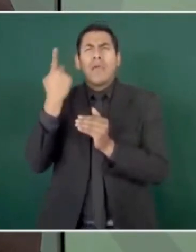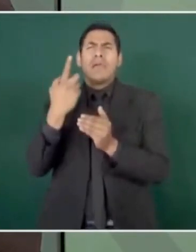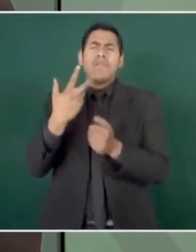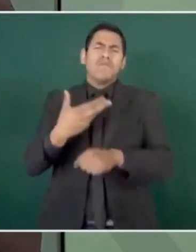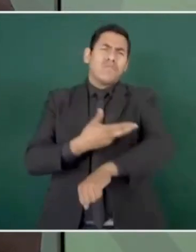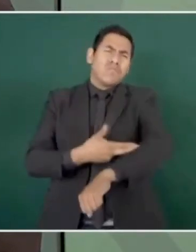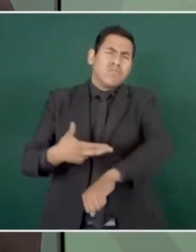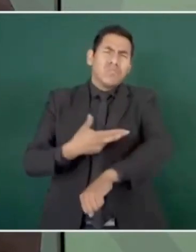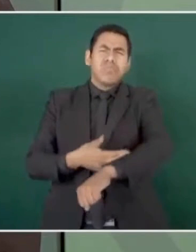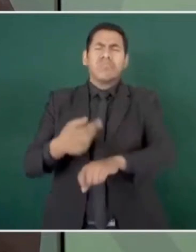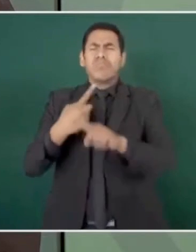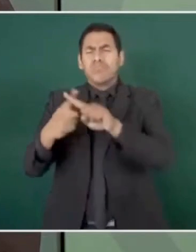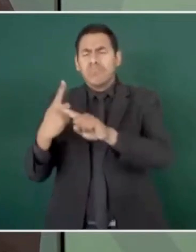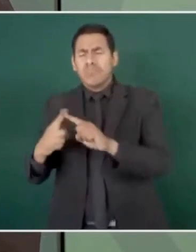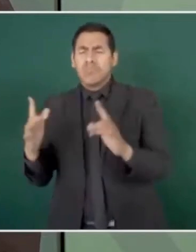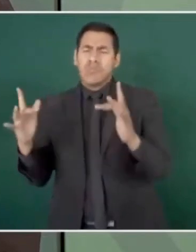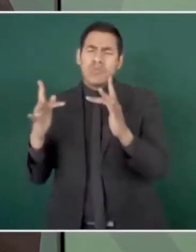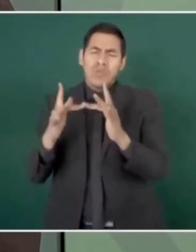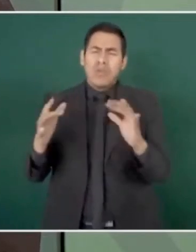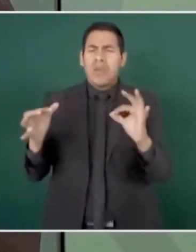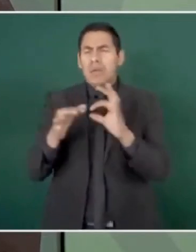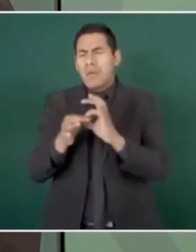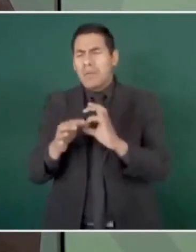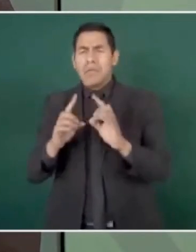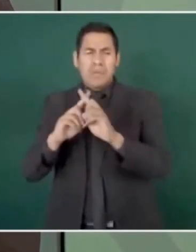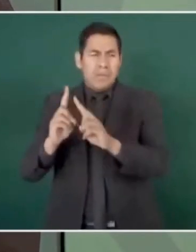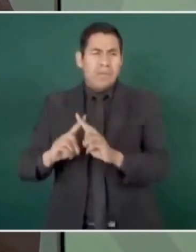de conexión, pruebas, etcétera.